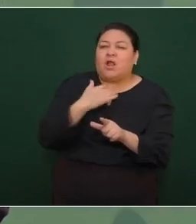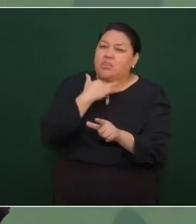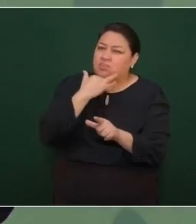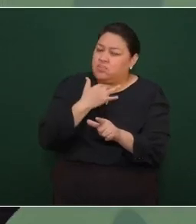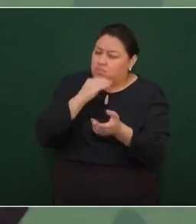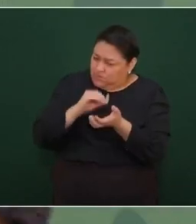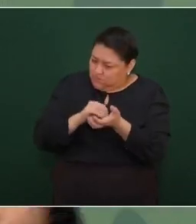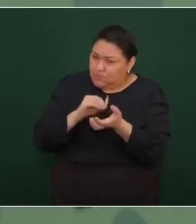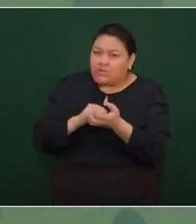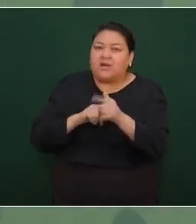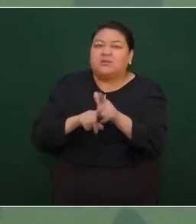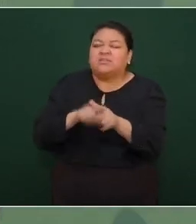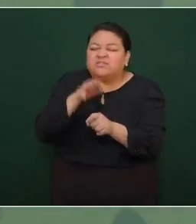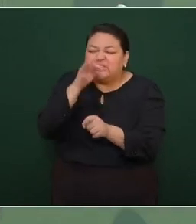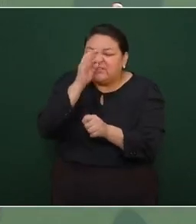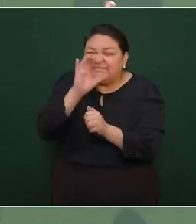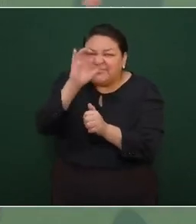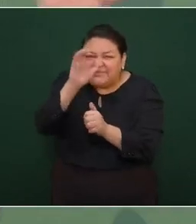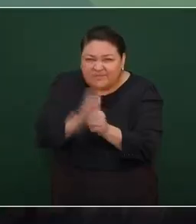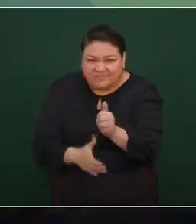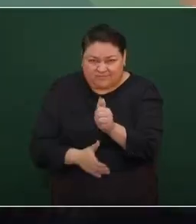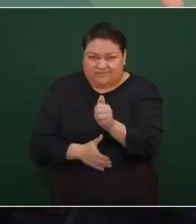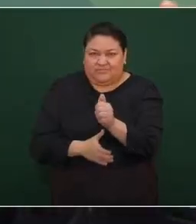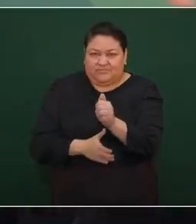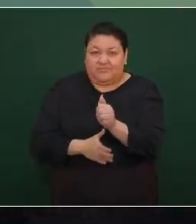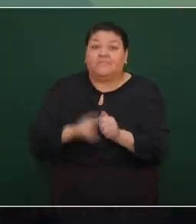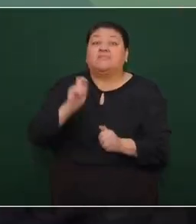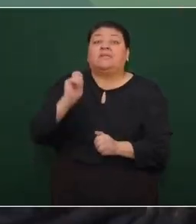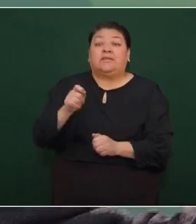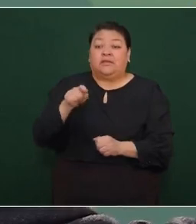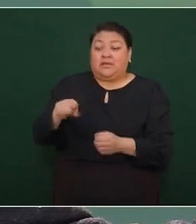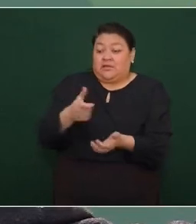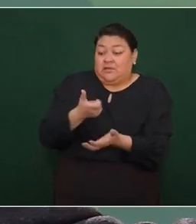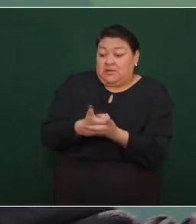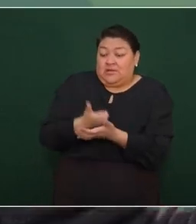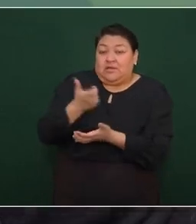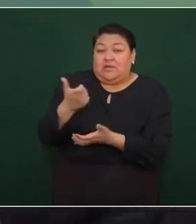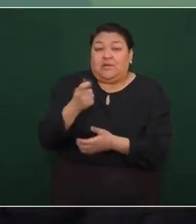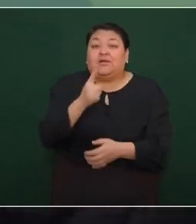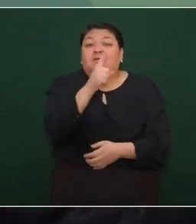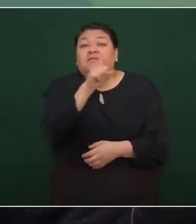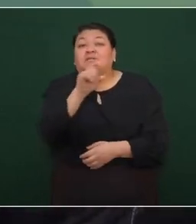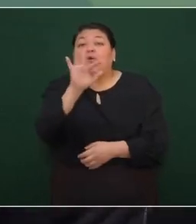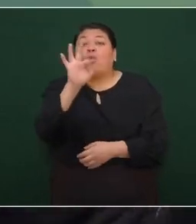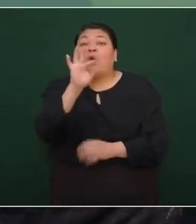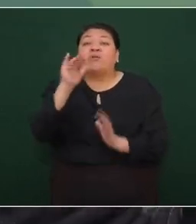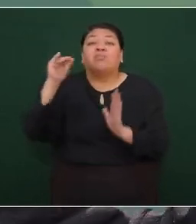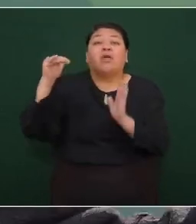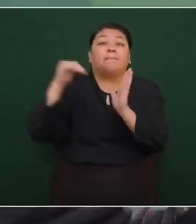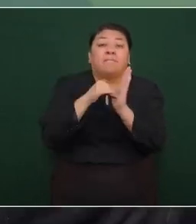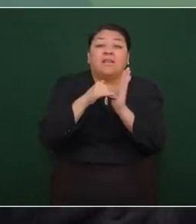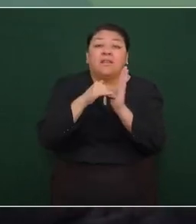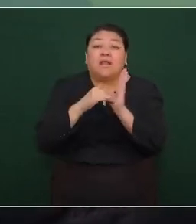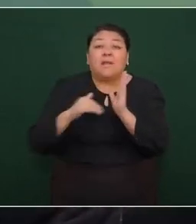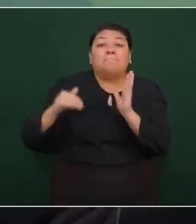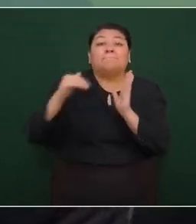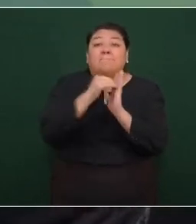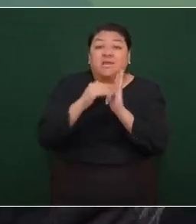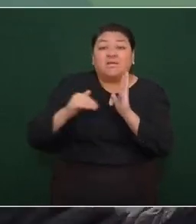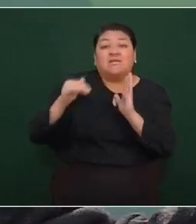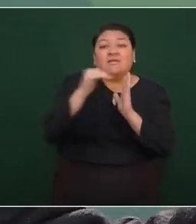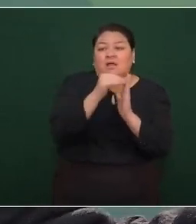en la que se tenían que pagar 140 mil millones de pesos